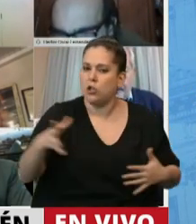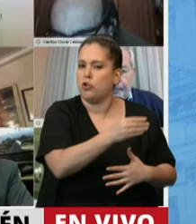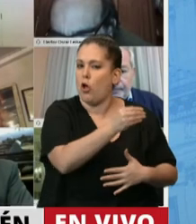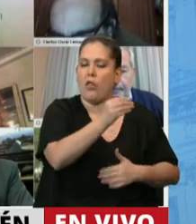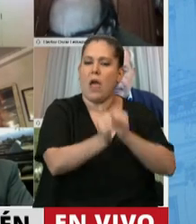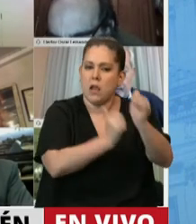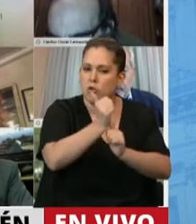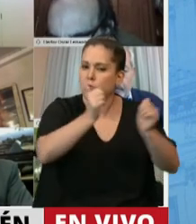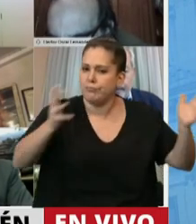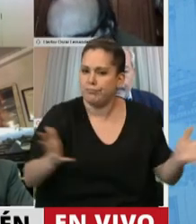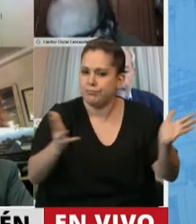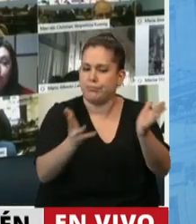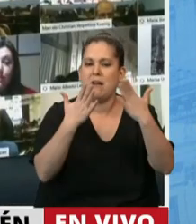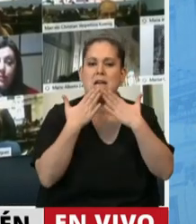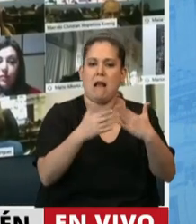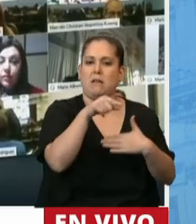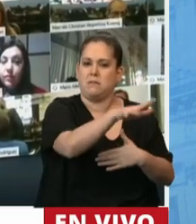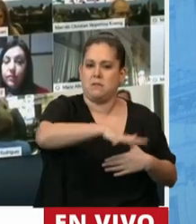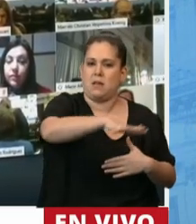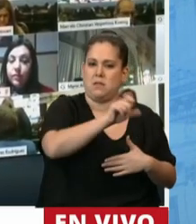economía del conocimiento. Muchas gracias.